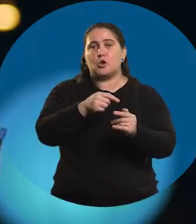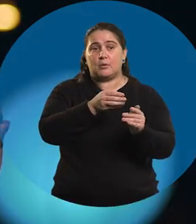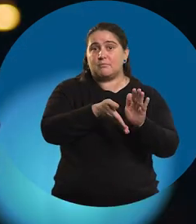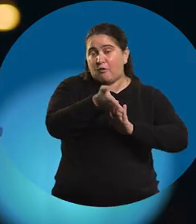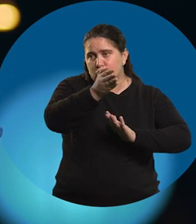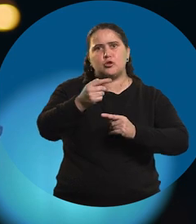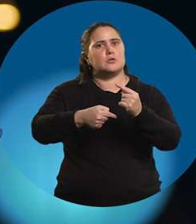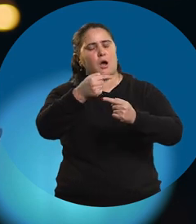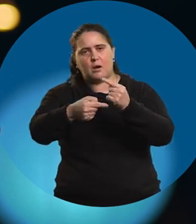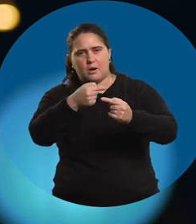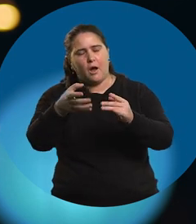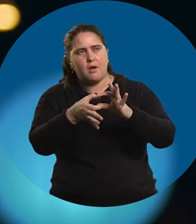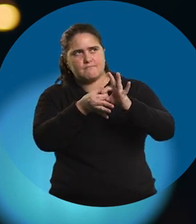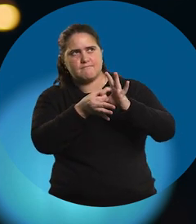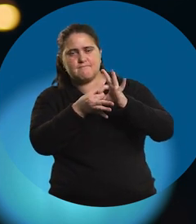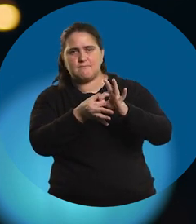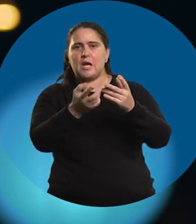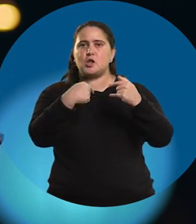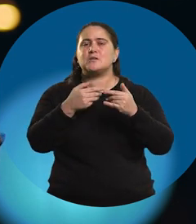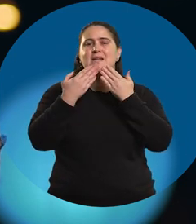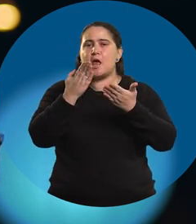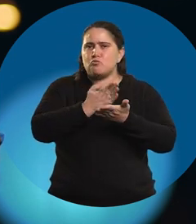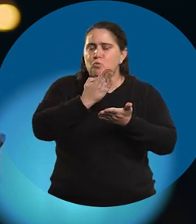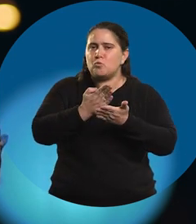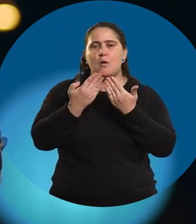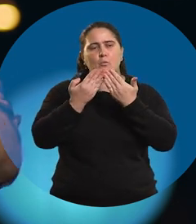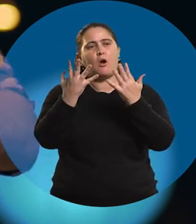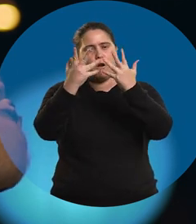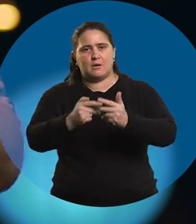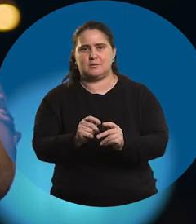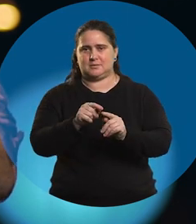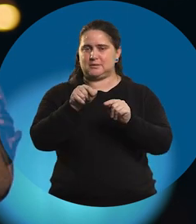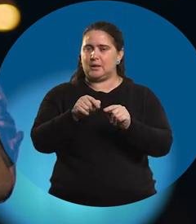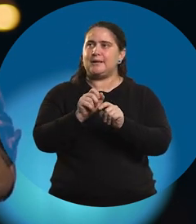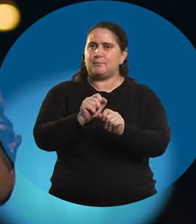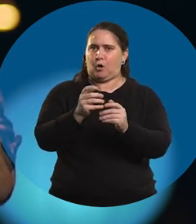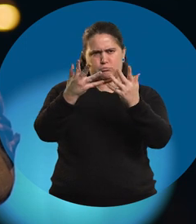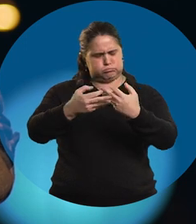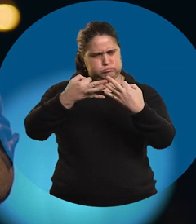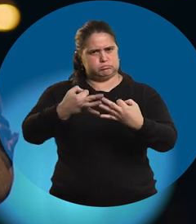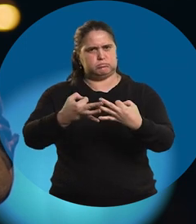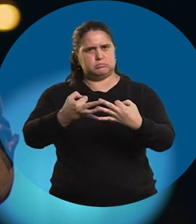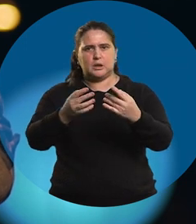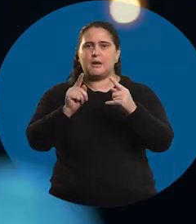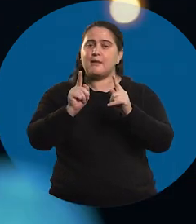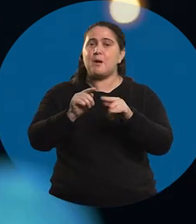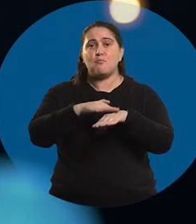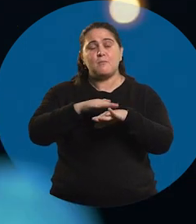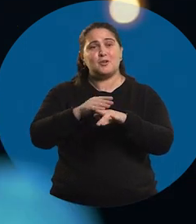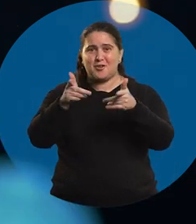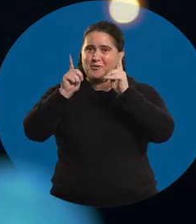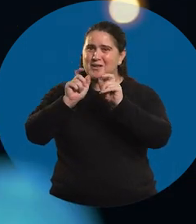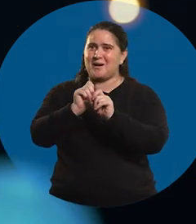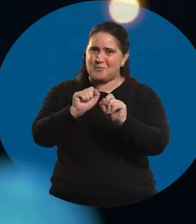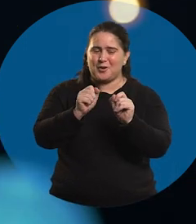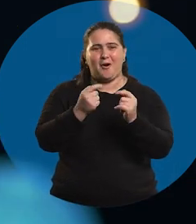después sigo pensando de ese lugar. Entonces la estructura lo que me permite es esto, ordenarme y ser como muy ordenado. Y tener